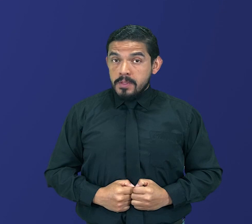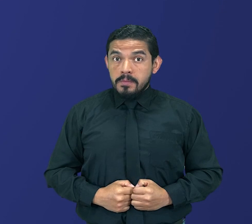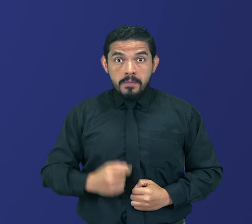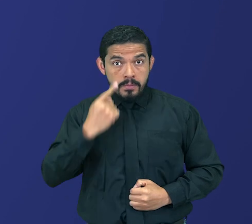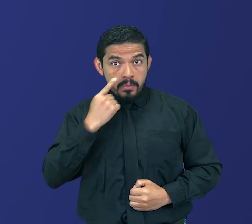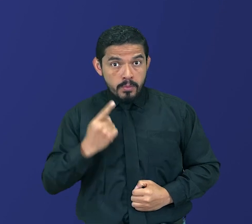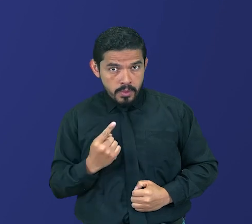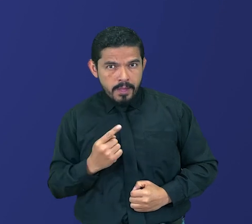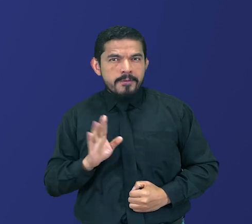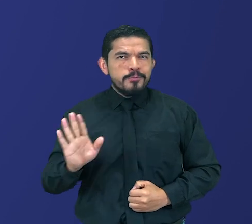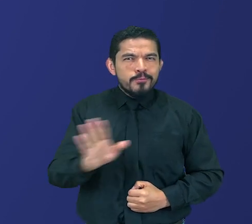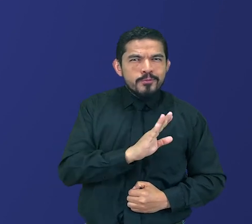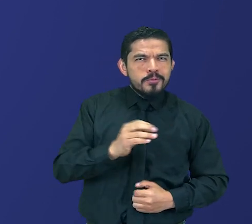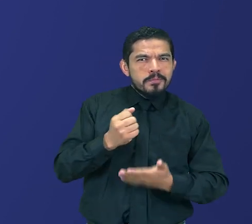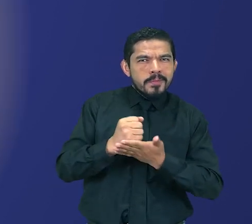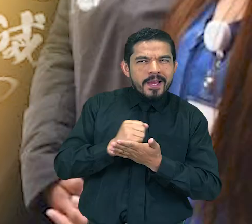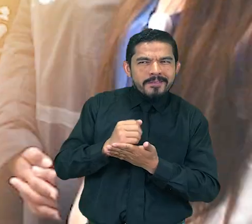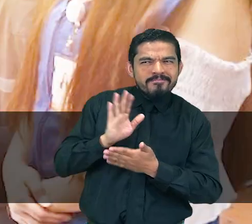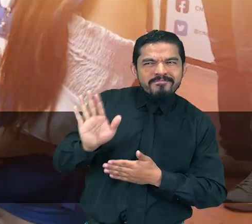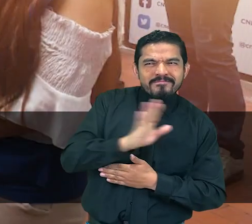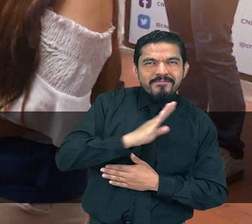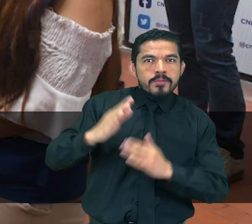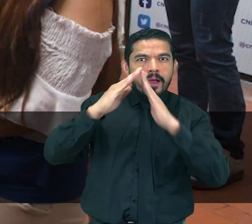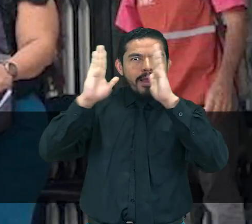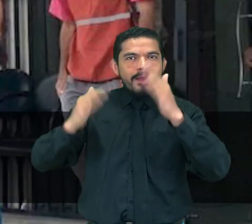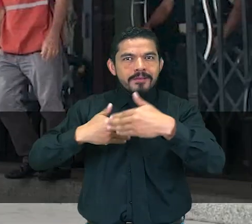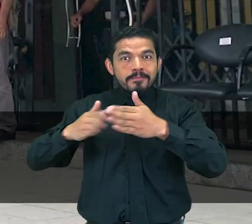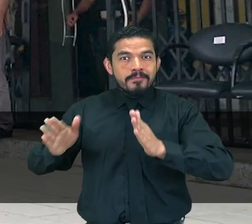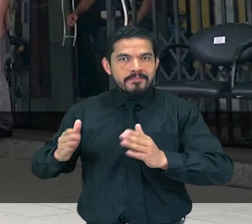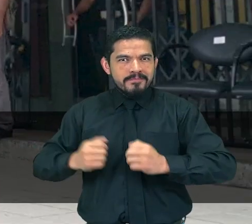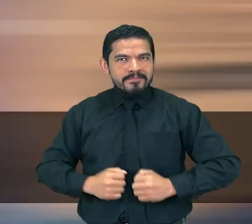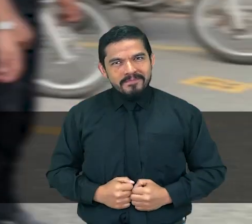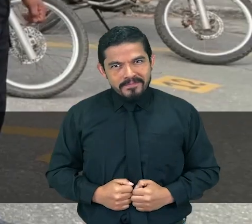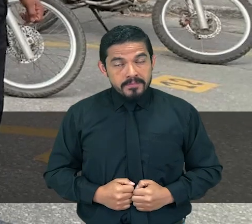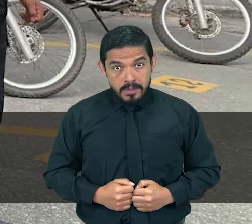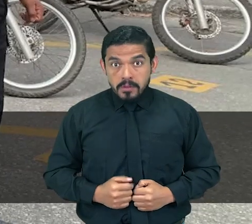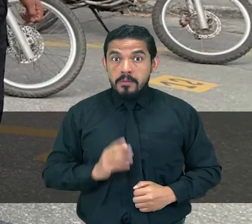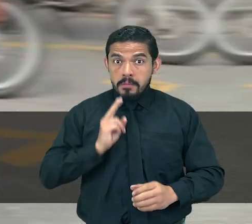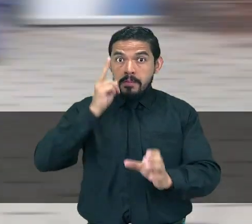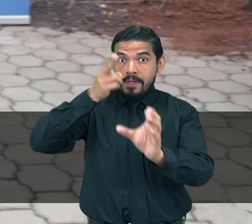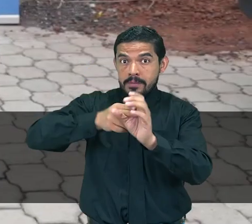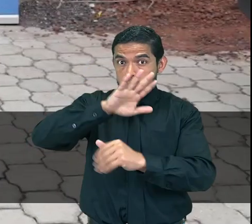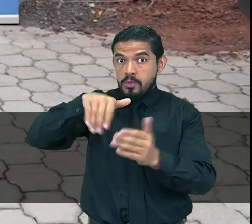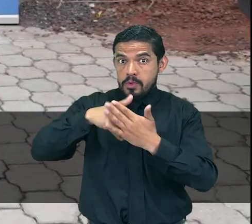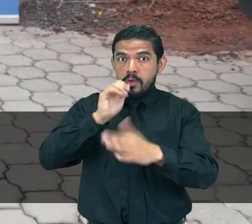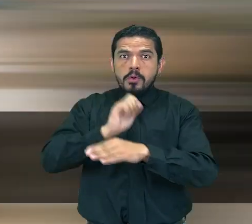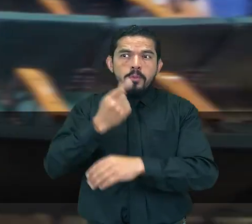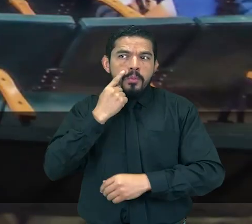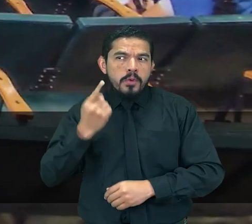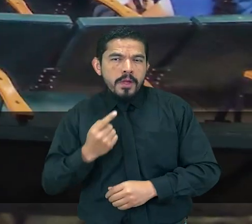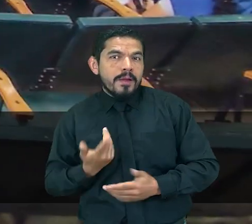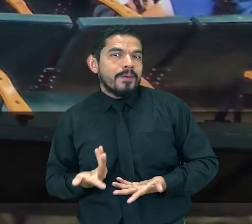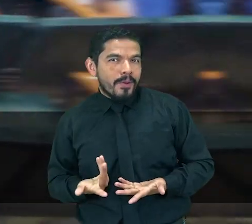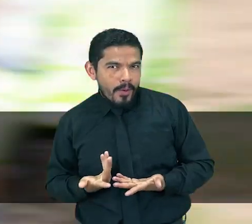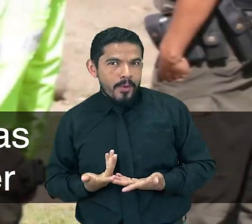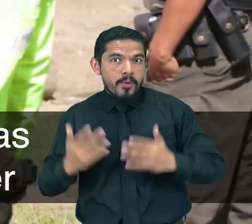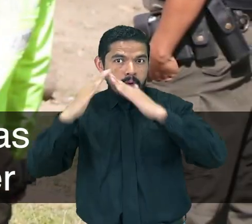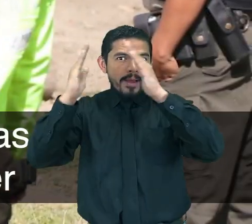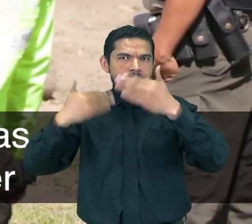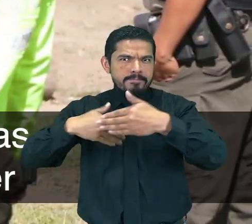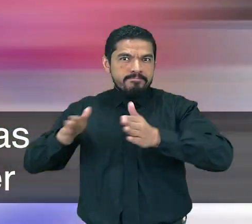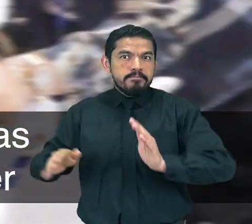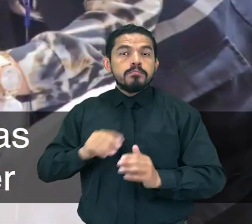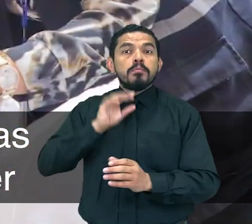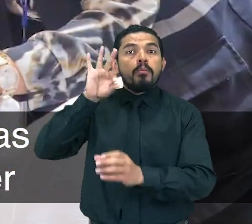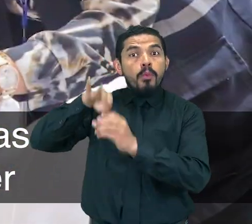Simulacro de Voto en Casa. A nivel nacional, participamos en Simulacro de Voto en Casa. Durante el